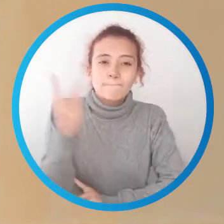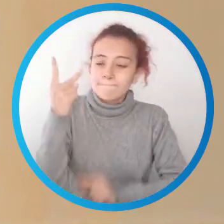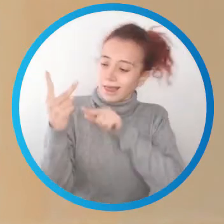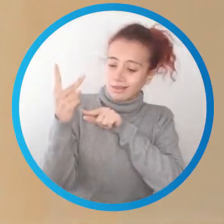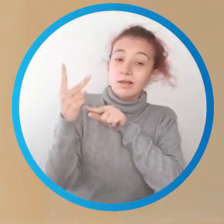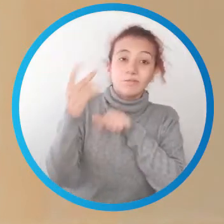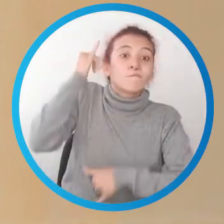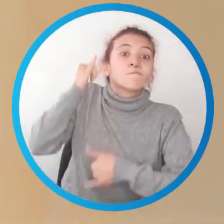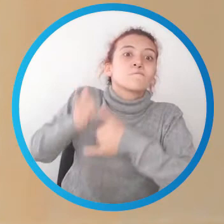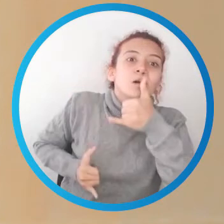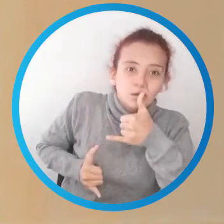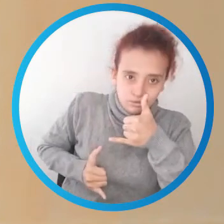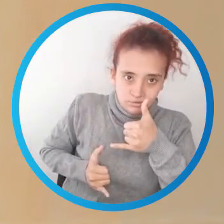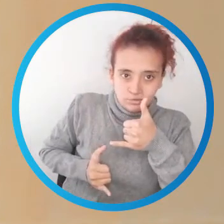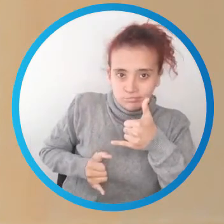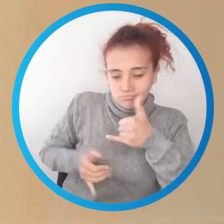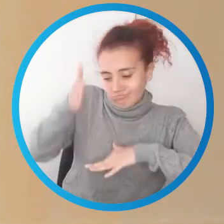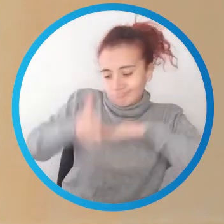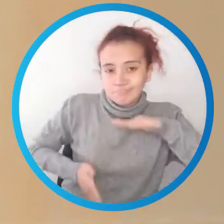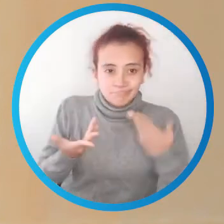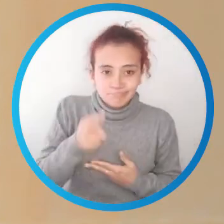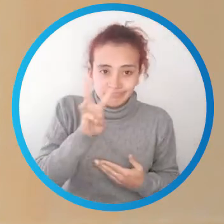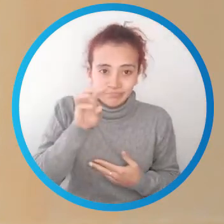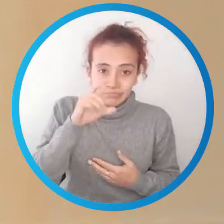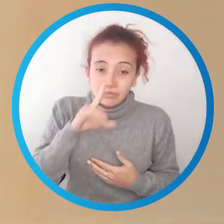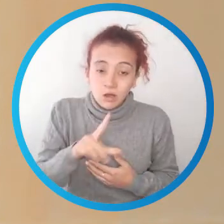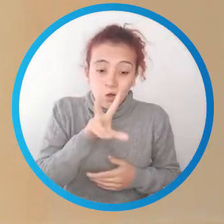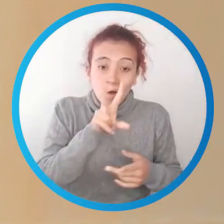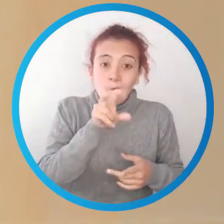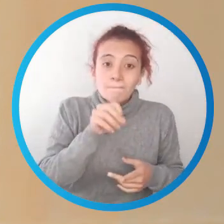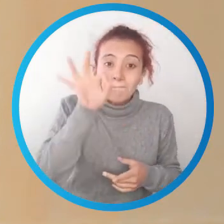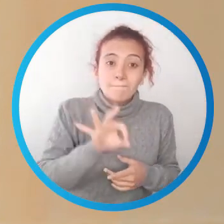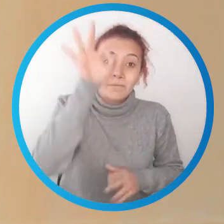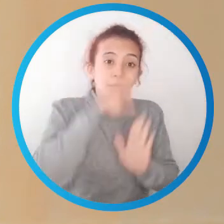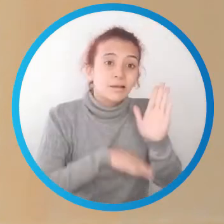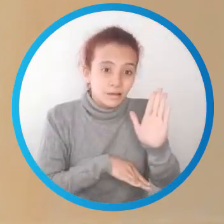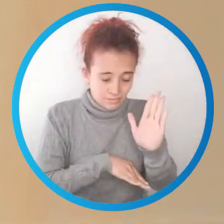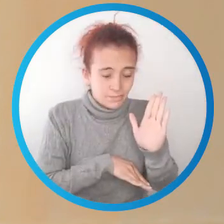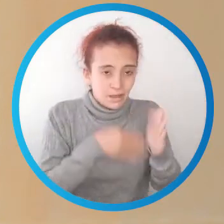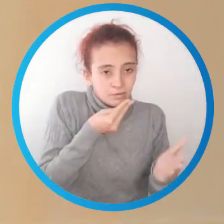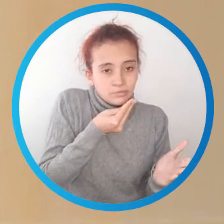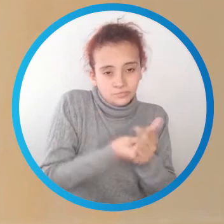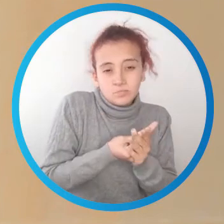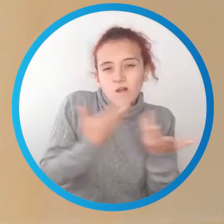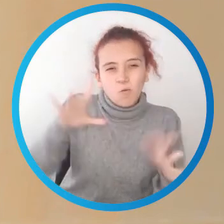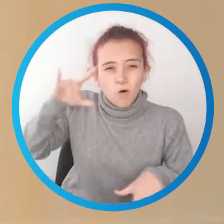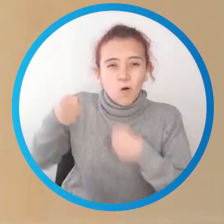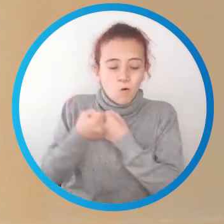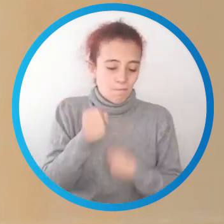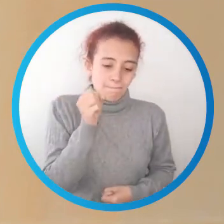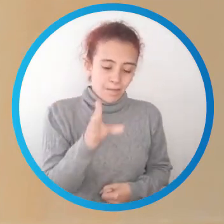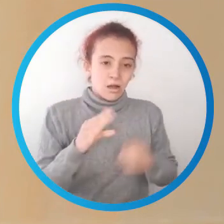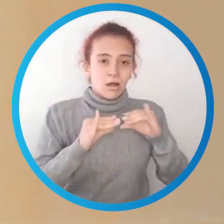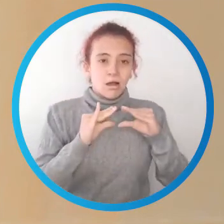vence el plazo para pagar el impuesto predial con el descuento del 20%, tendremos a través de convenios con los bancos de la vivienda,